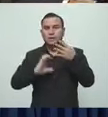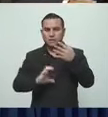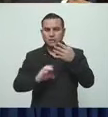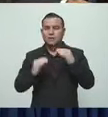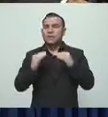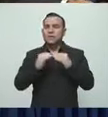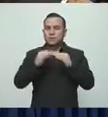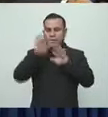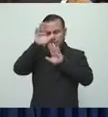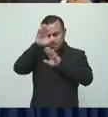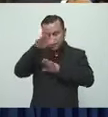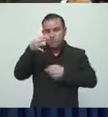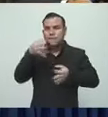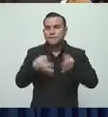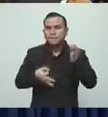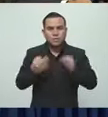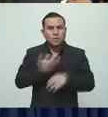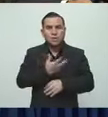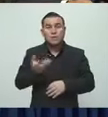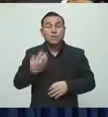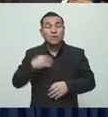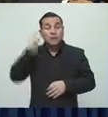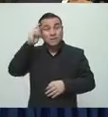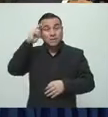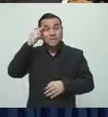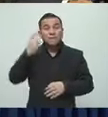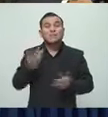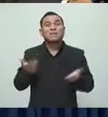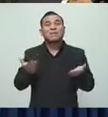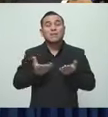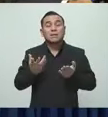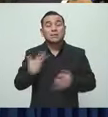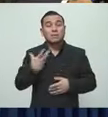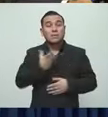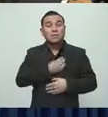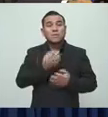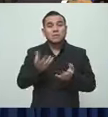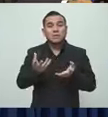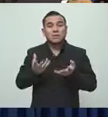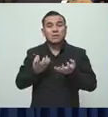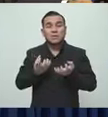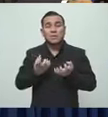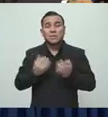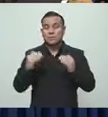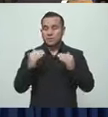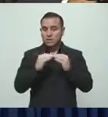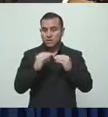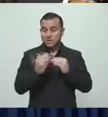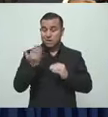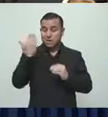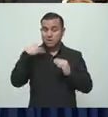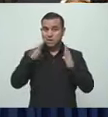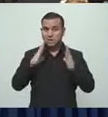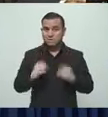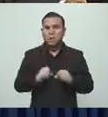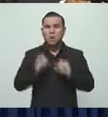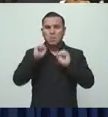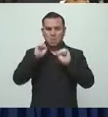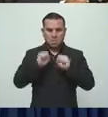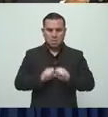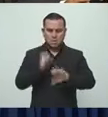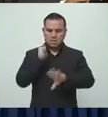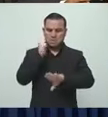legales, para nada, sino que simple y sencillamente lo que las administraciones pasadas o lo que en este país ha